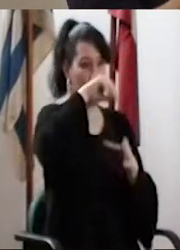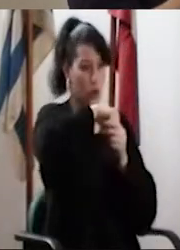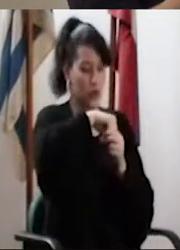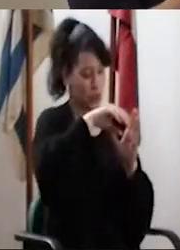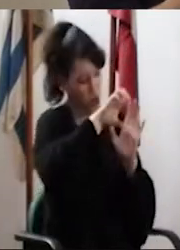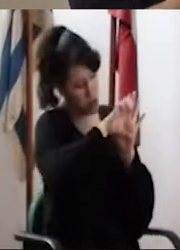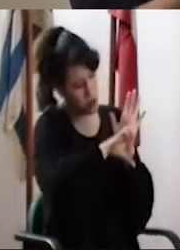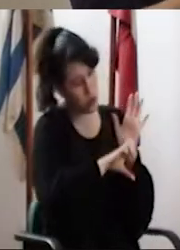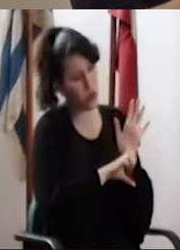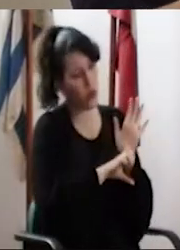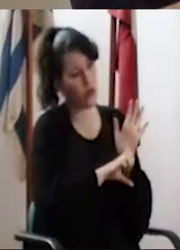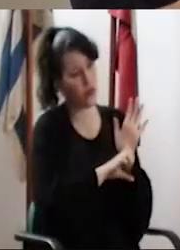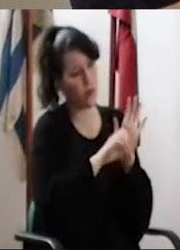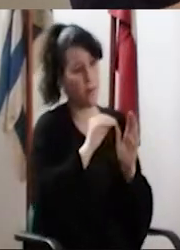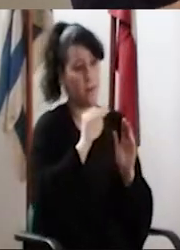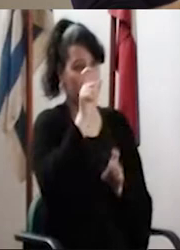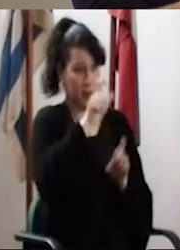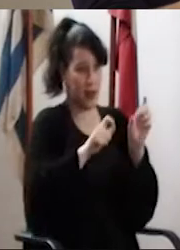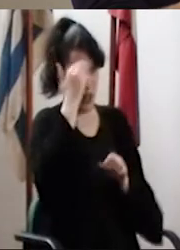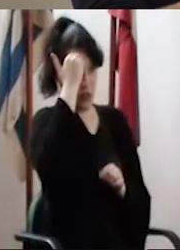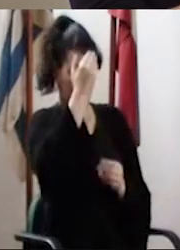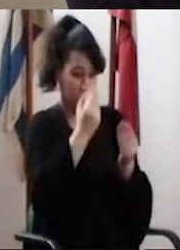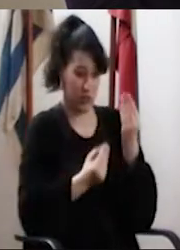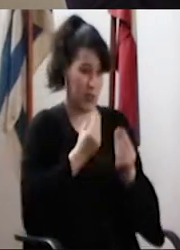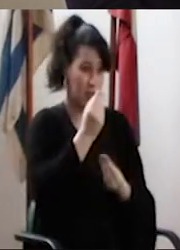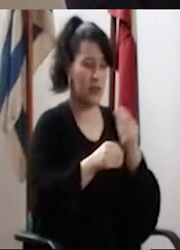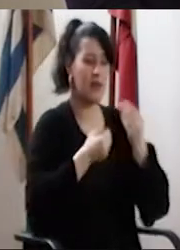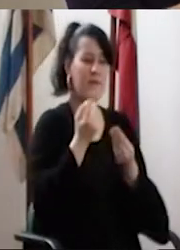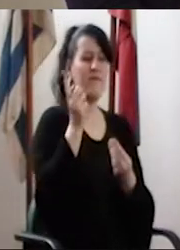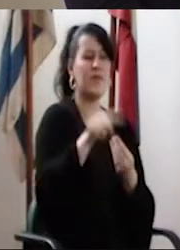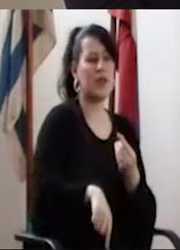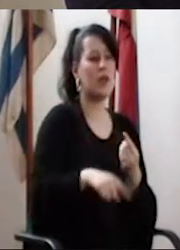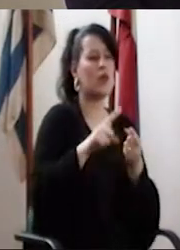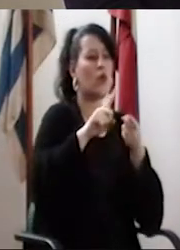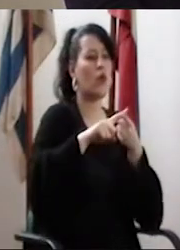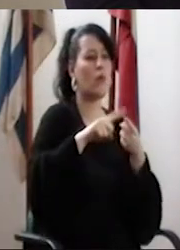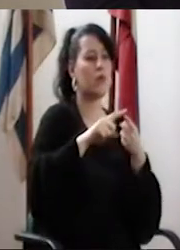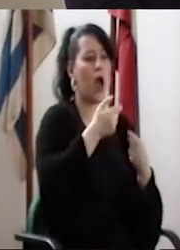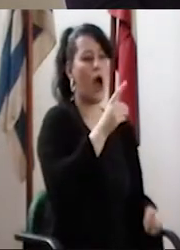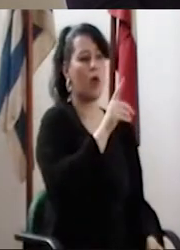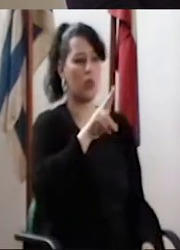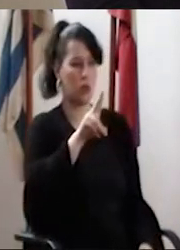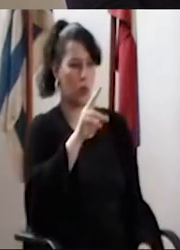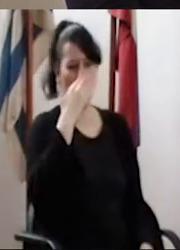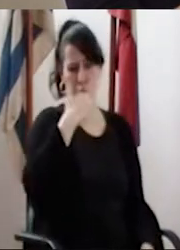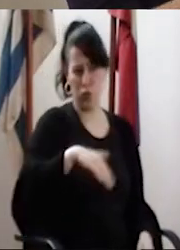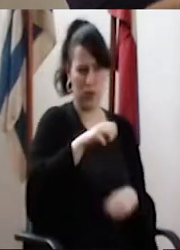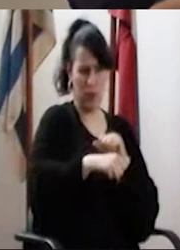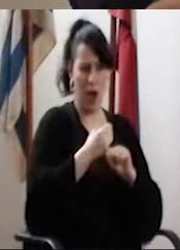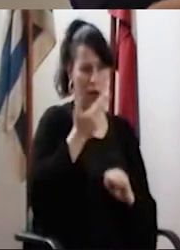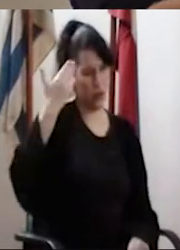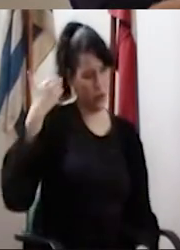principales del estatuto del personal docente, de su nueva versión, surgen de la convención de la ADUR